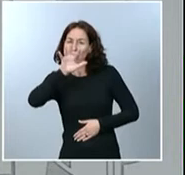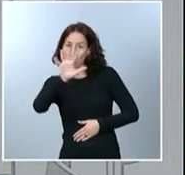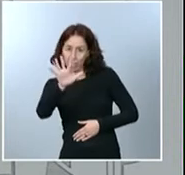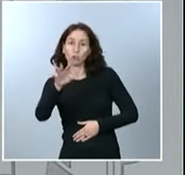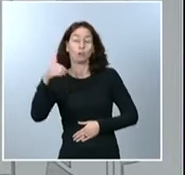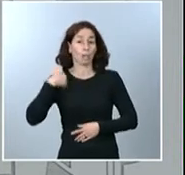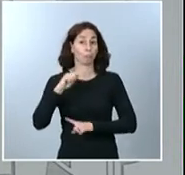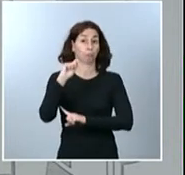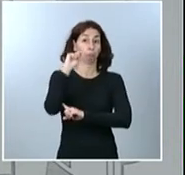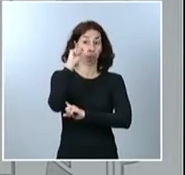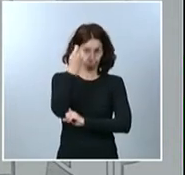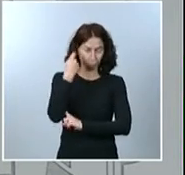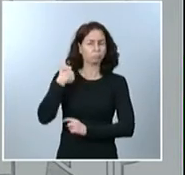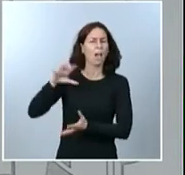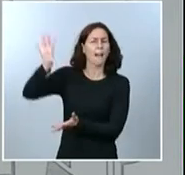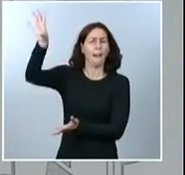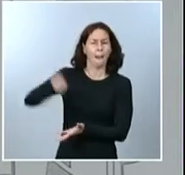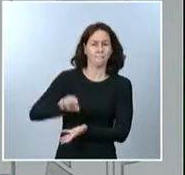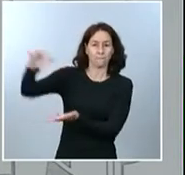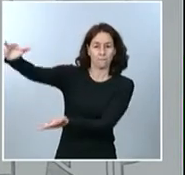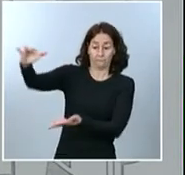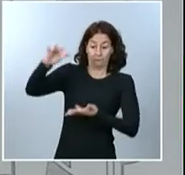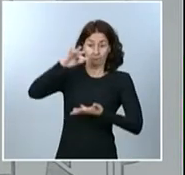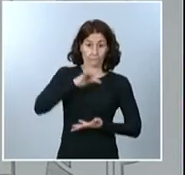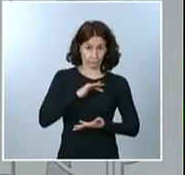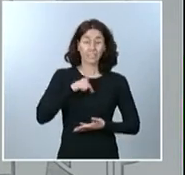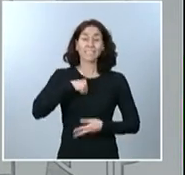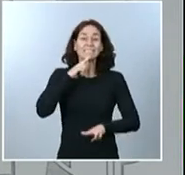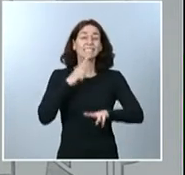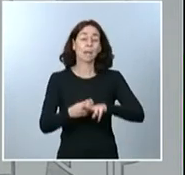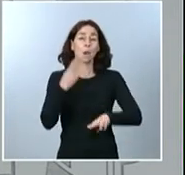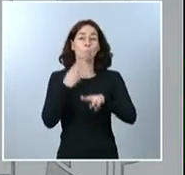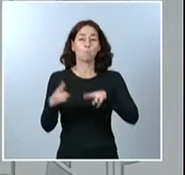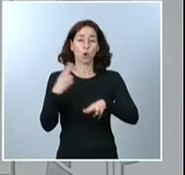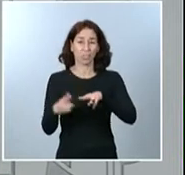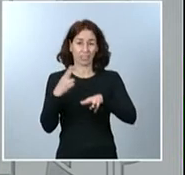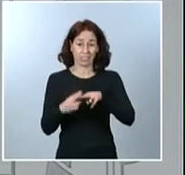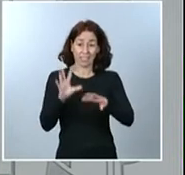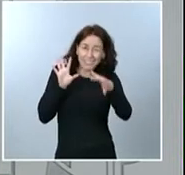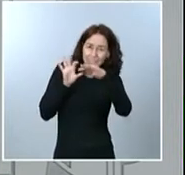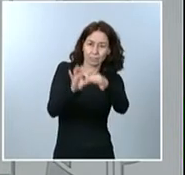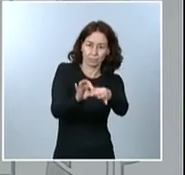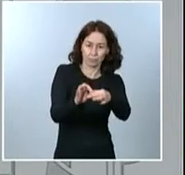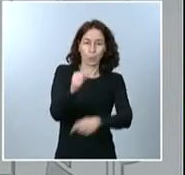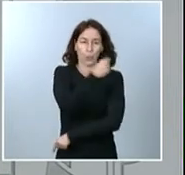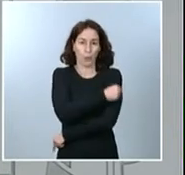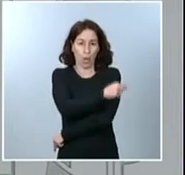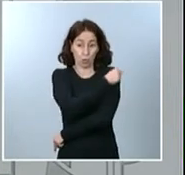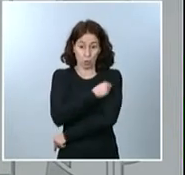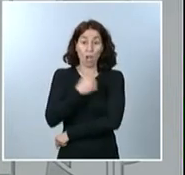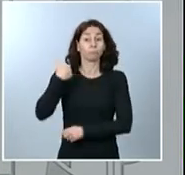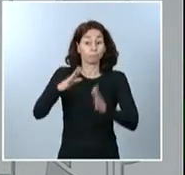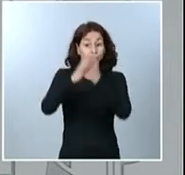compra se enmarca, como saben, en la política de adquisiciones centralizada de la vacuna acordada por el conjunto de la Unión Europea y negociada